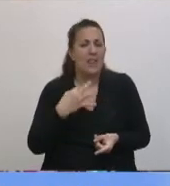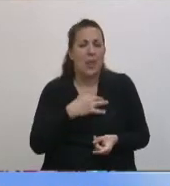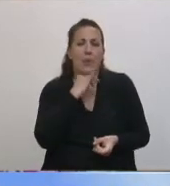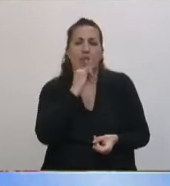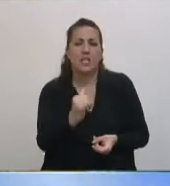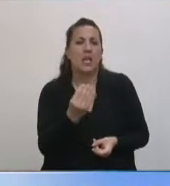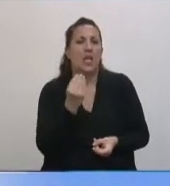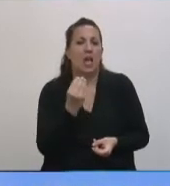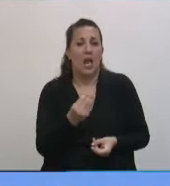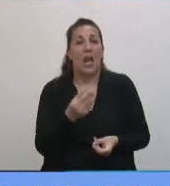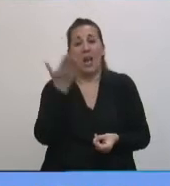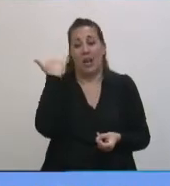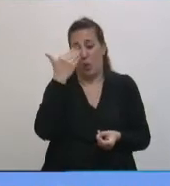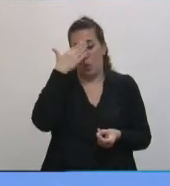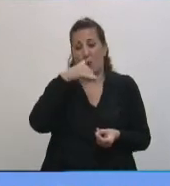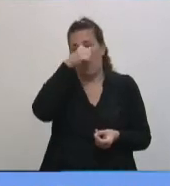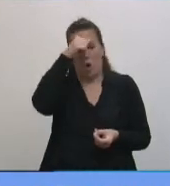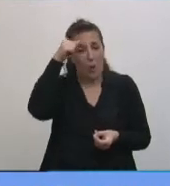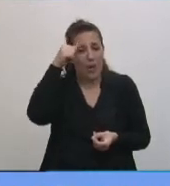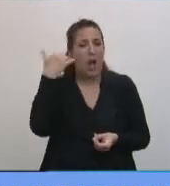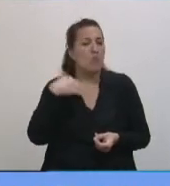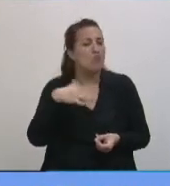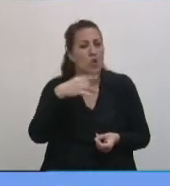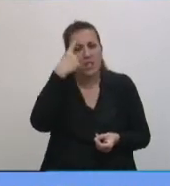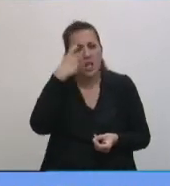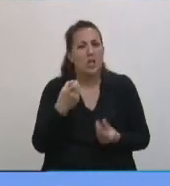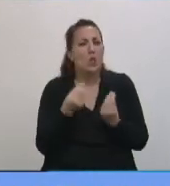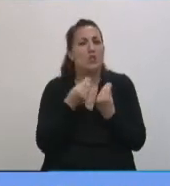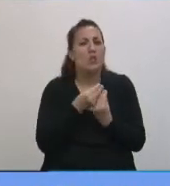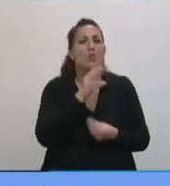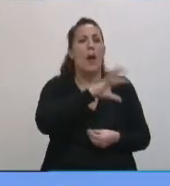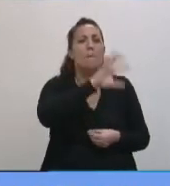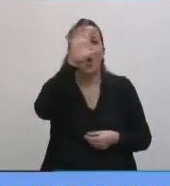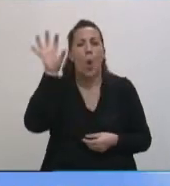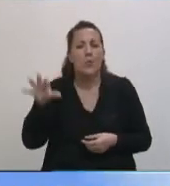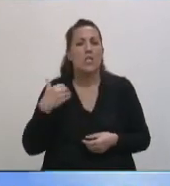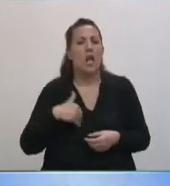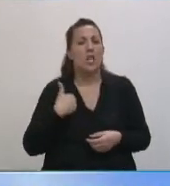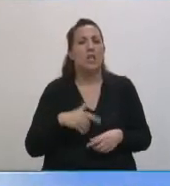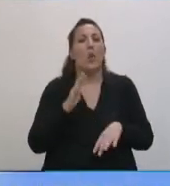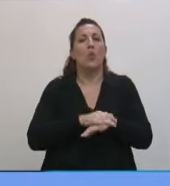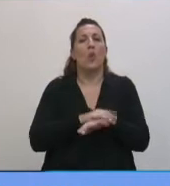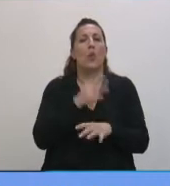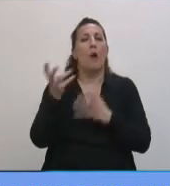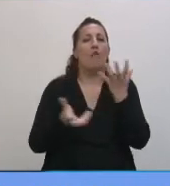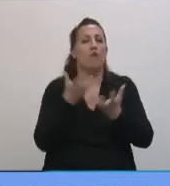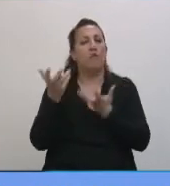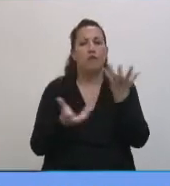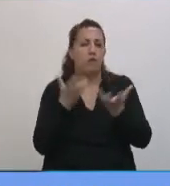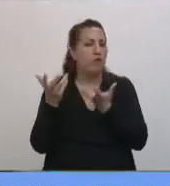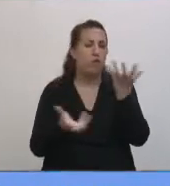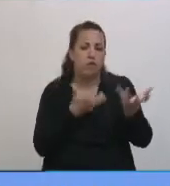que el último verano ha sido muy triste para muchas provincias argentinas por los incendios forestales que se desataron.